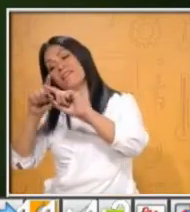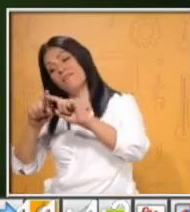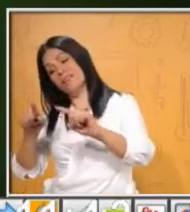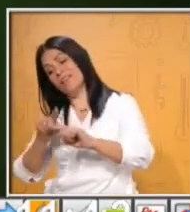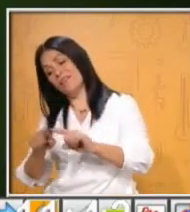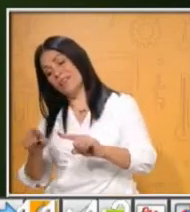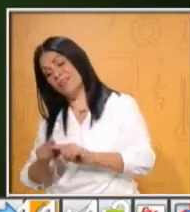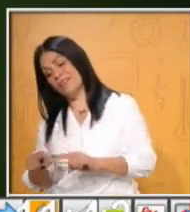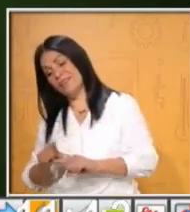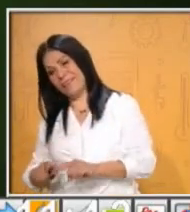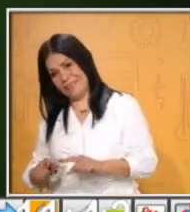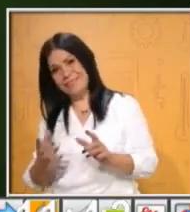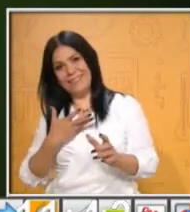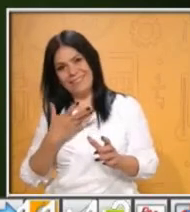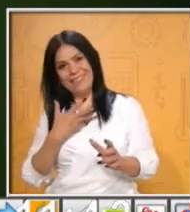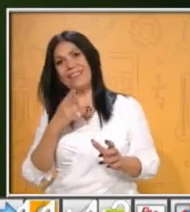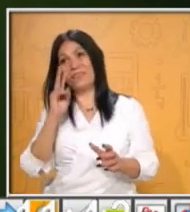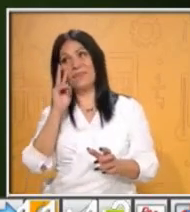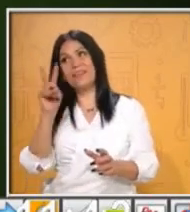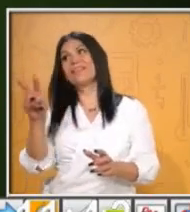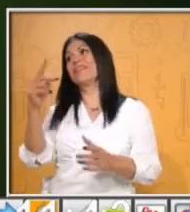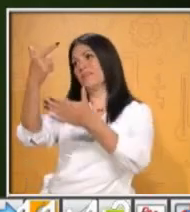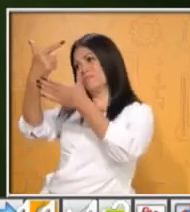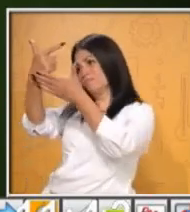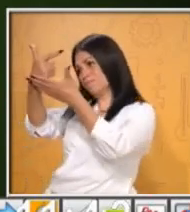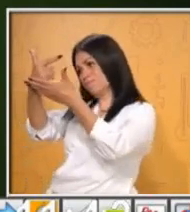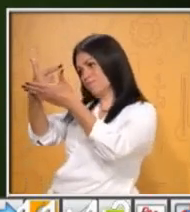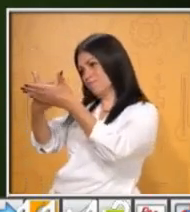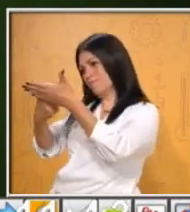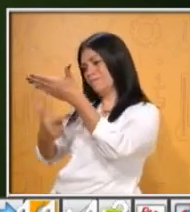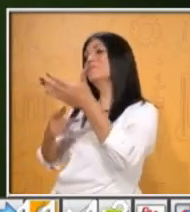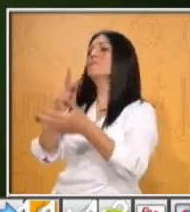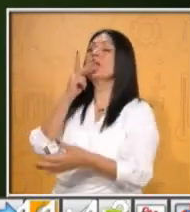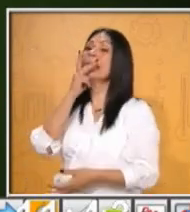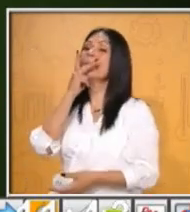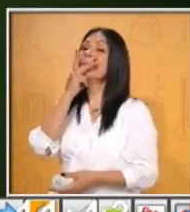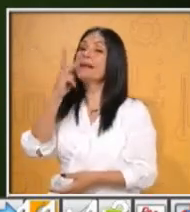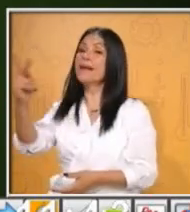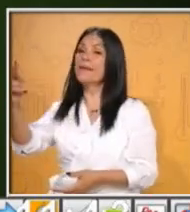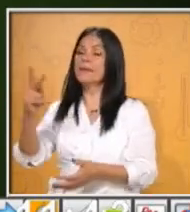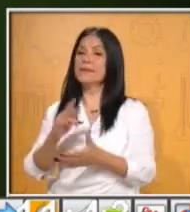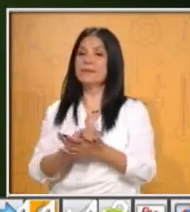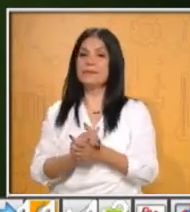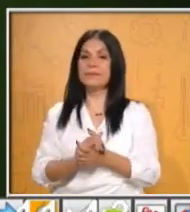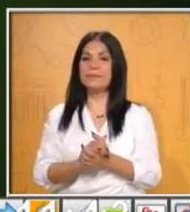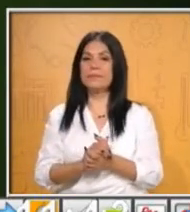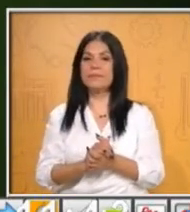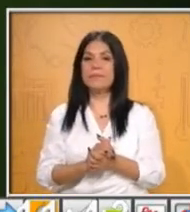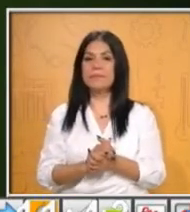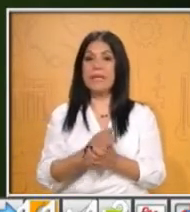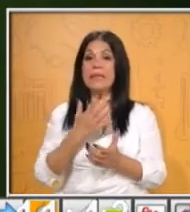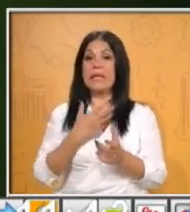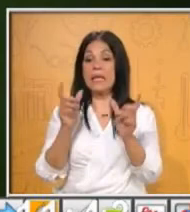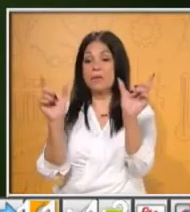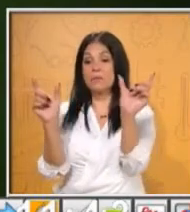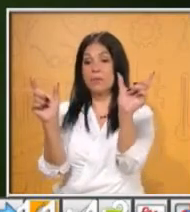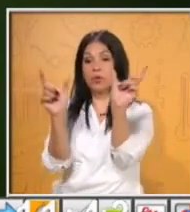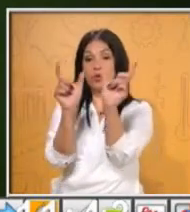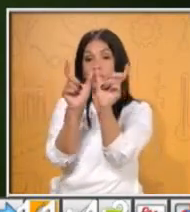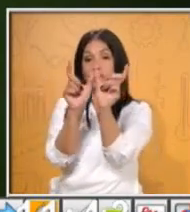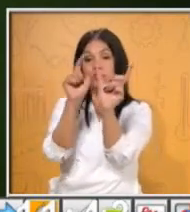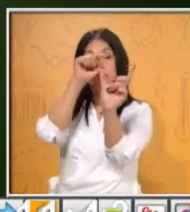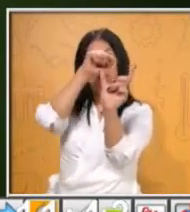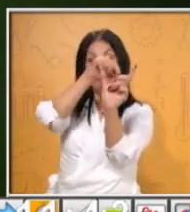lo tanto, tienen el mismo origen. En este caso, está compuesto por dos conceptos, que es el eczema